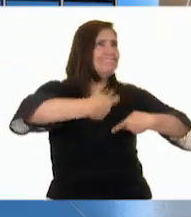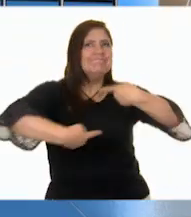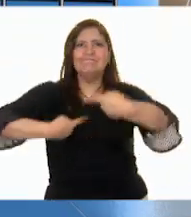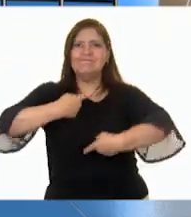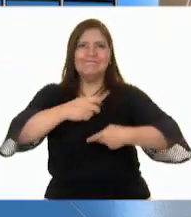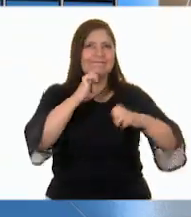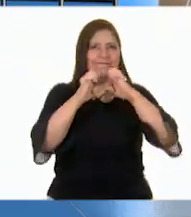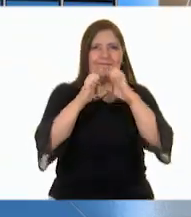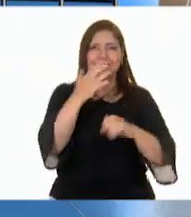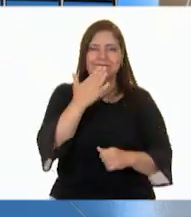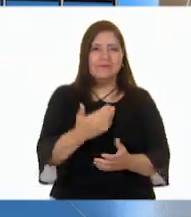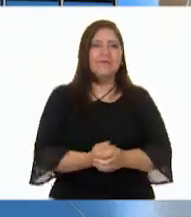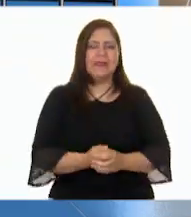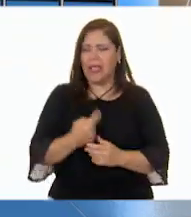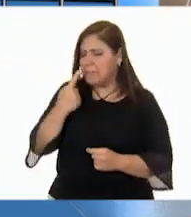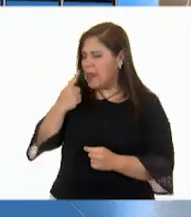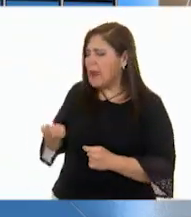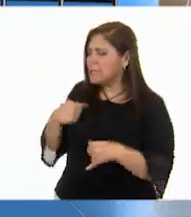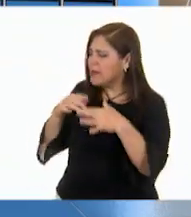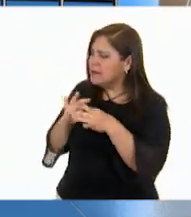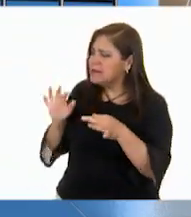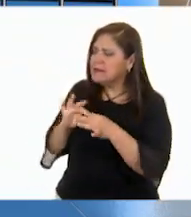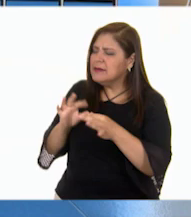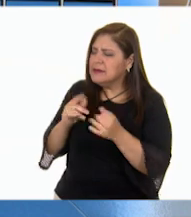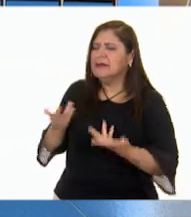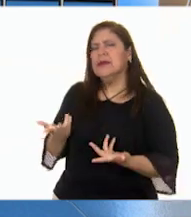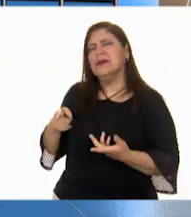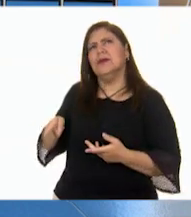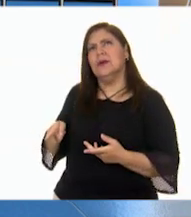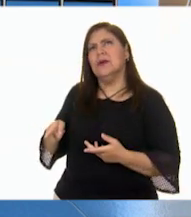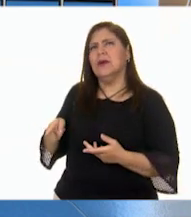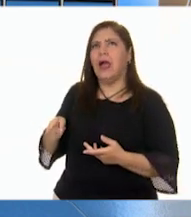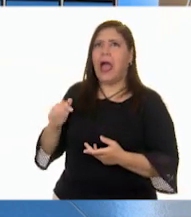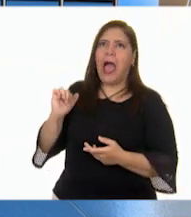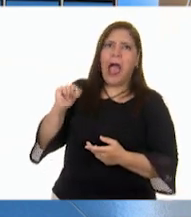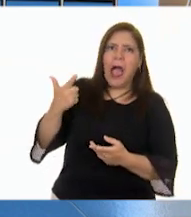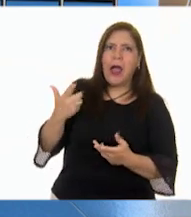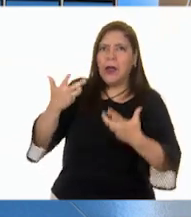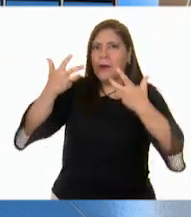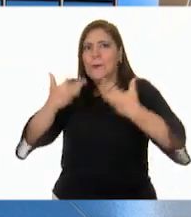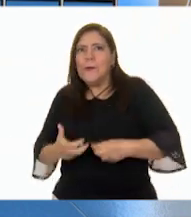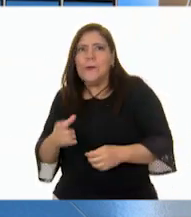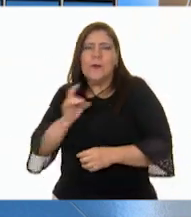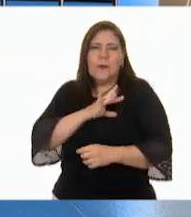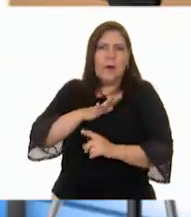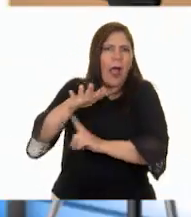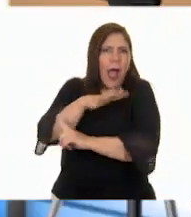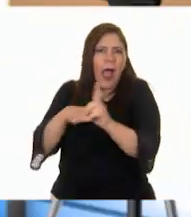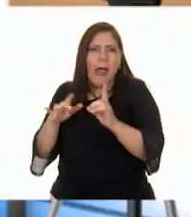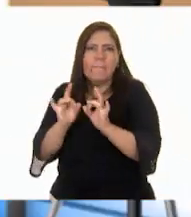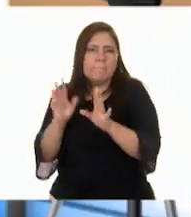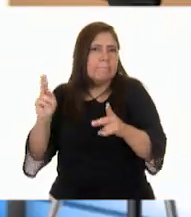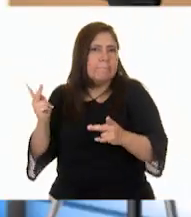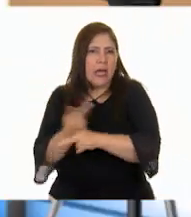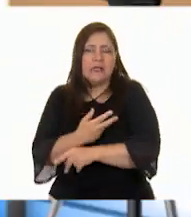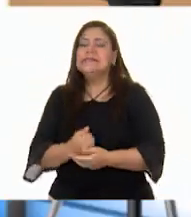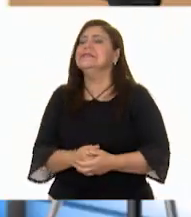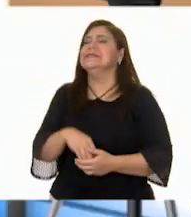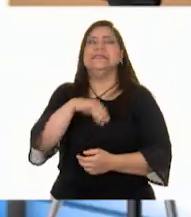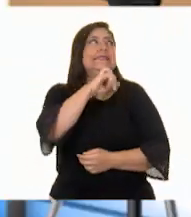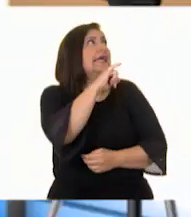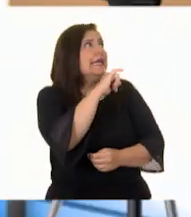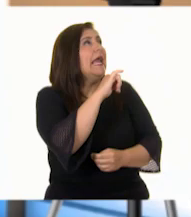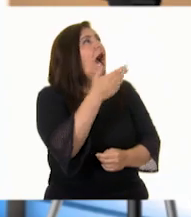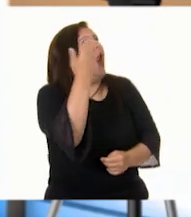Muy bien, pláticanos. ¿Tienes alguna anécdota que te haya asustado o dado mucho miedo? Ah, sí, ya sé,